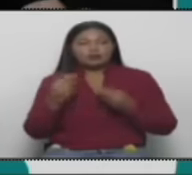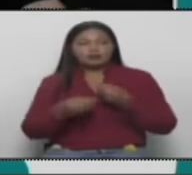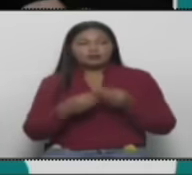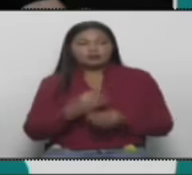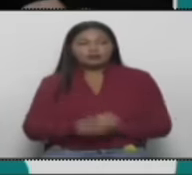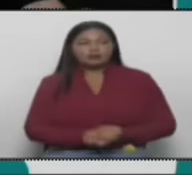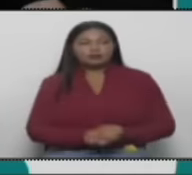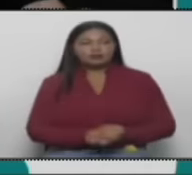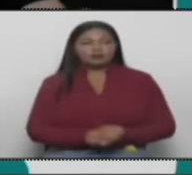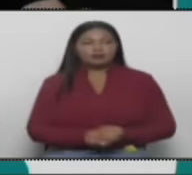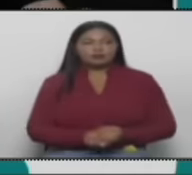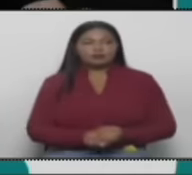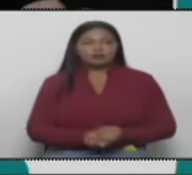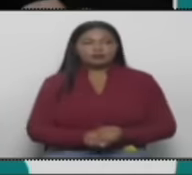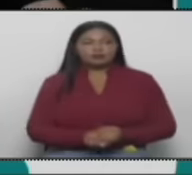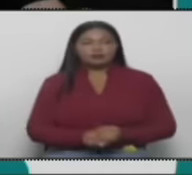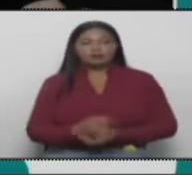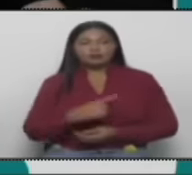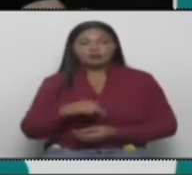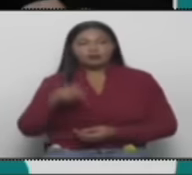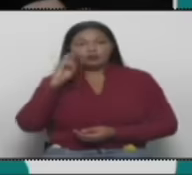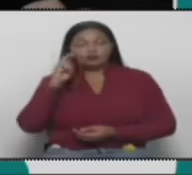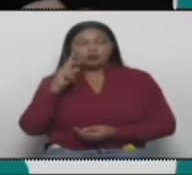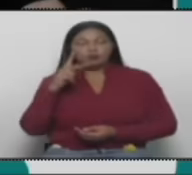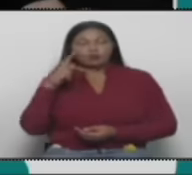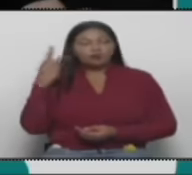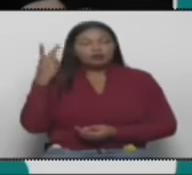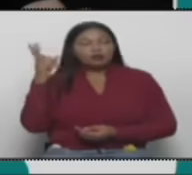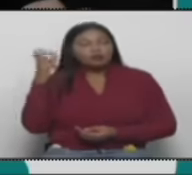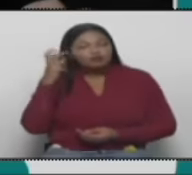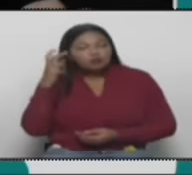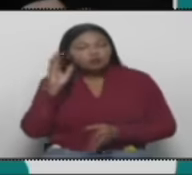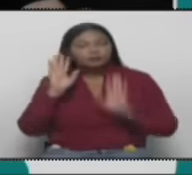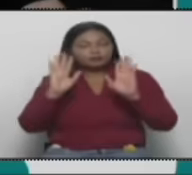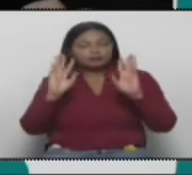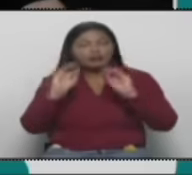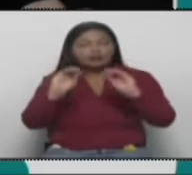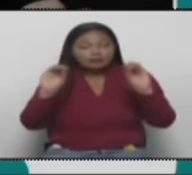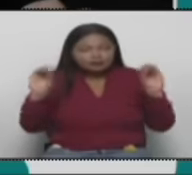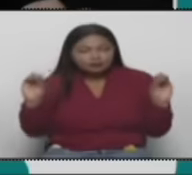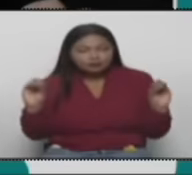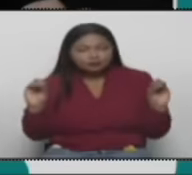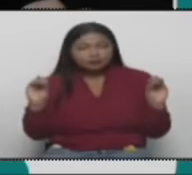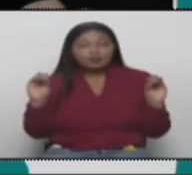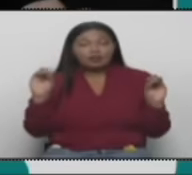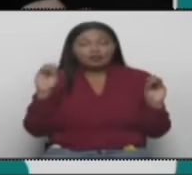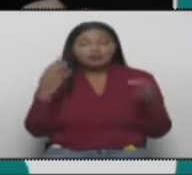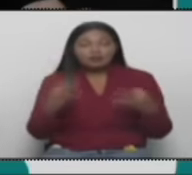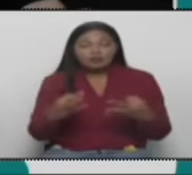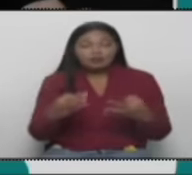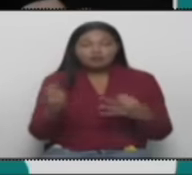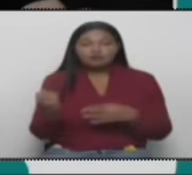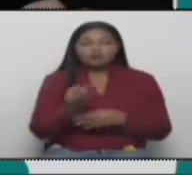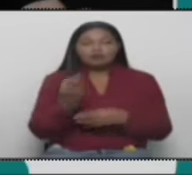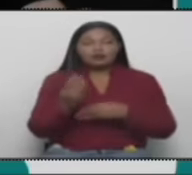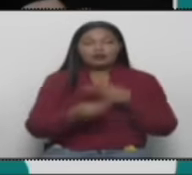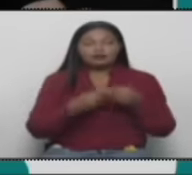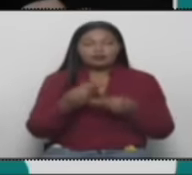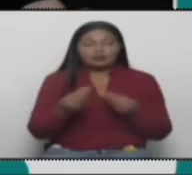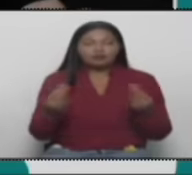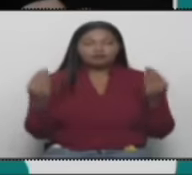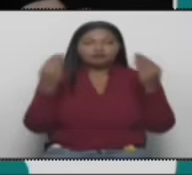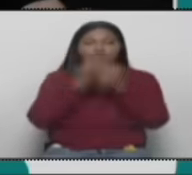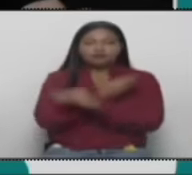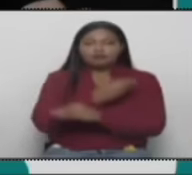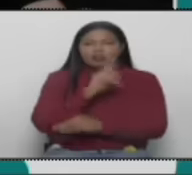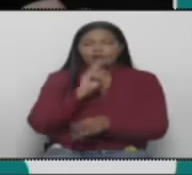pedagógico y maravilloso programa de ustedes, hay que advertir que lo que en realidad se busca es confundido.